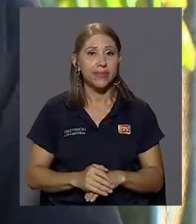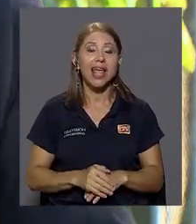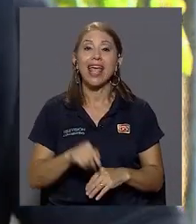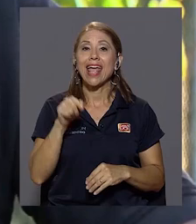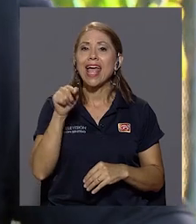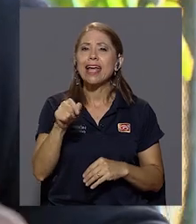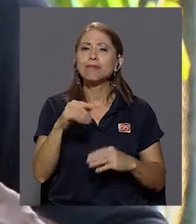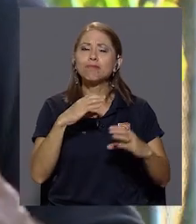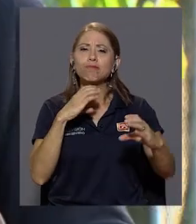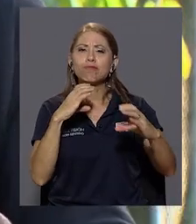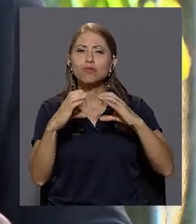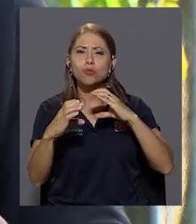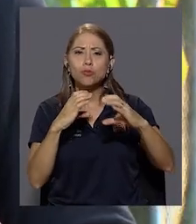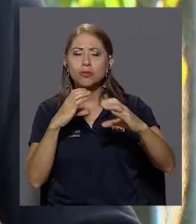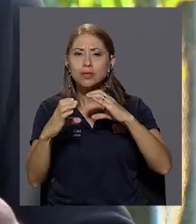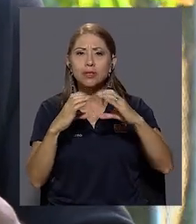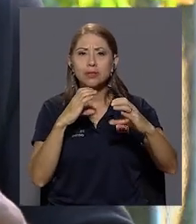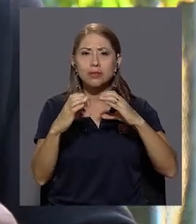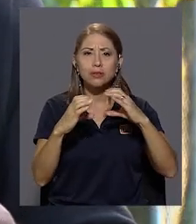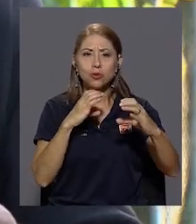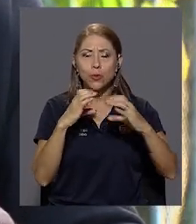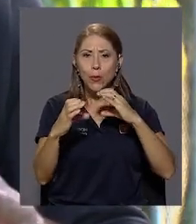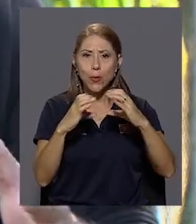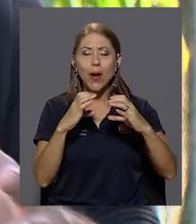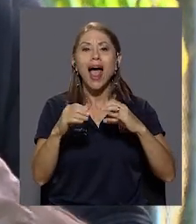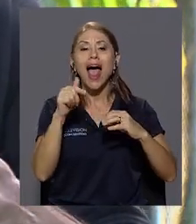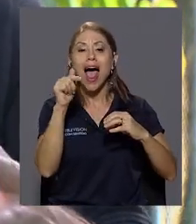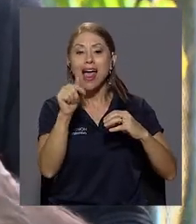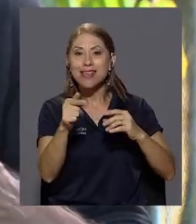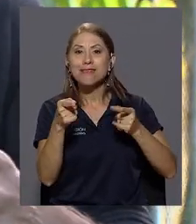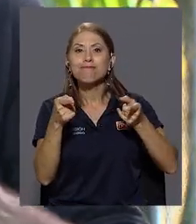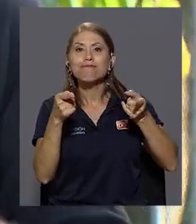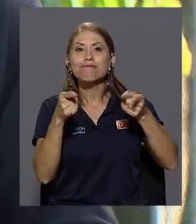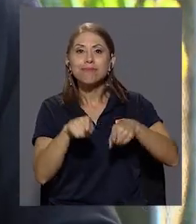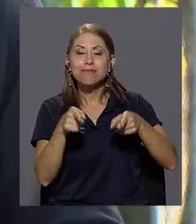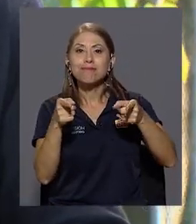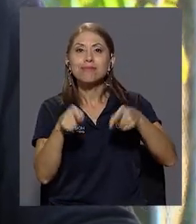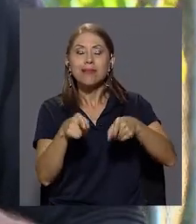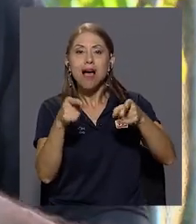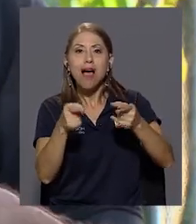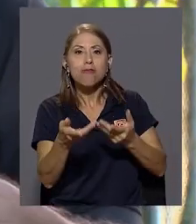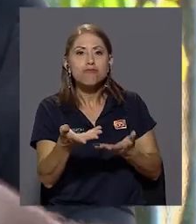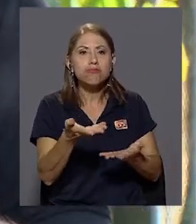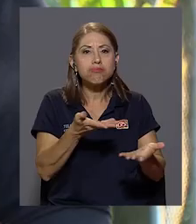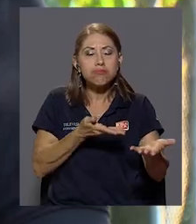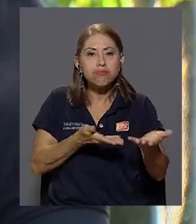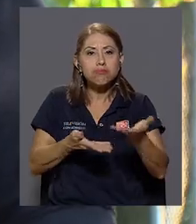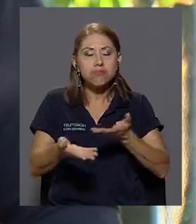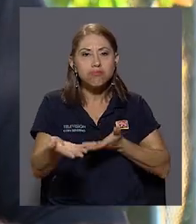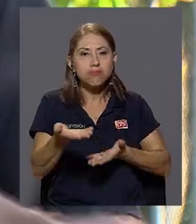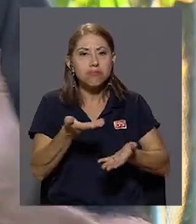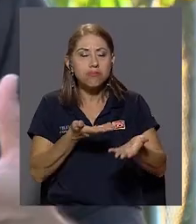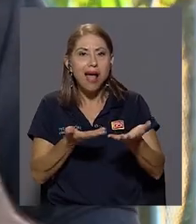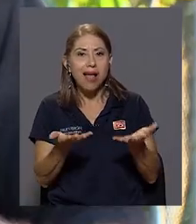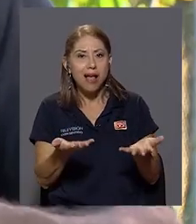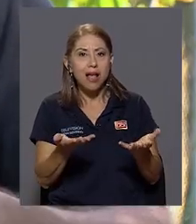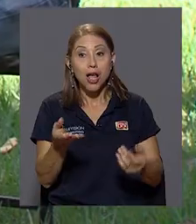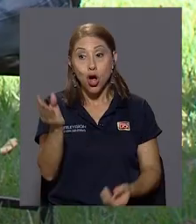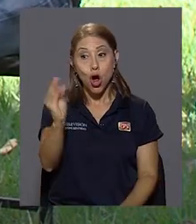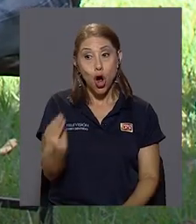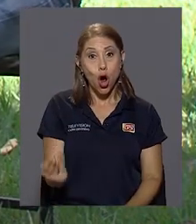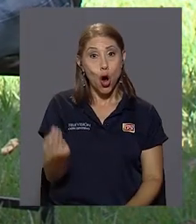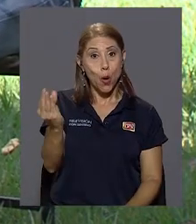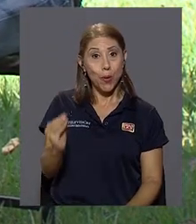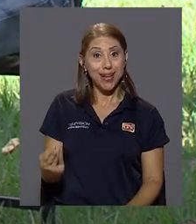dinámica de la comunicación es justamente donde van a darse esos espacios y donde los jóvenes